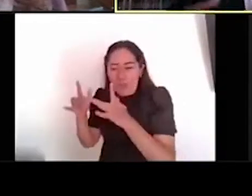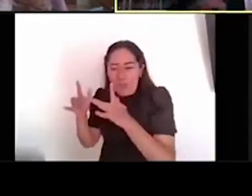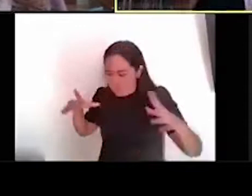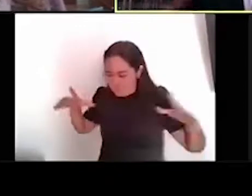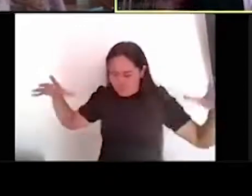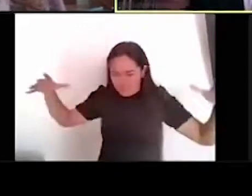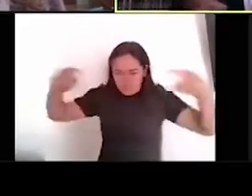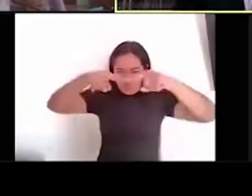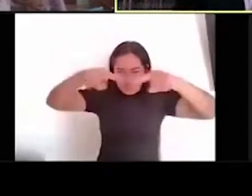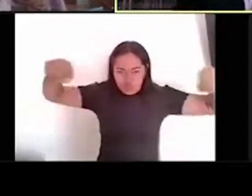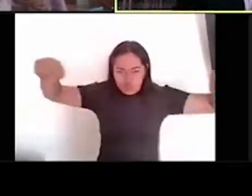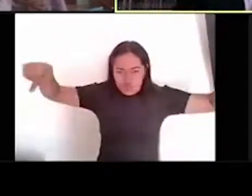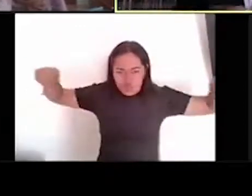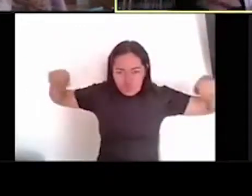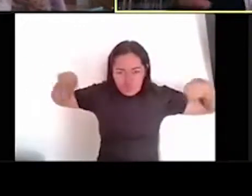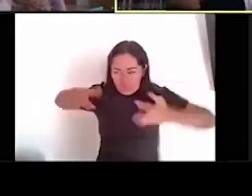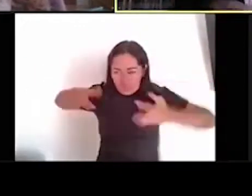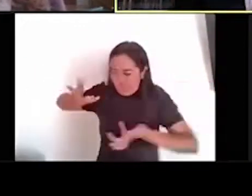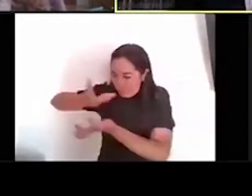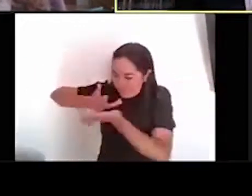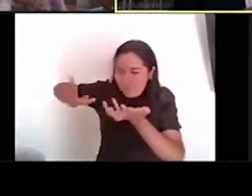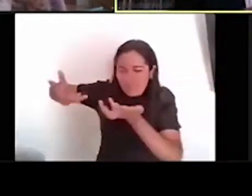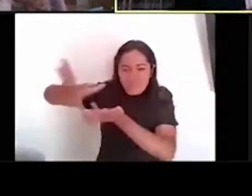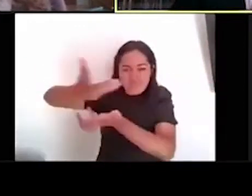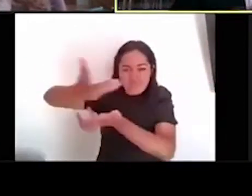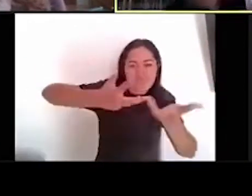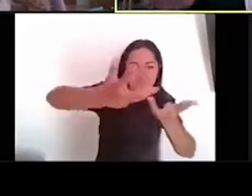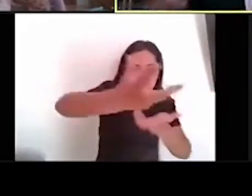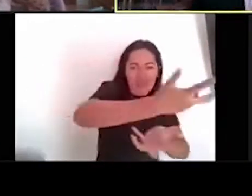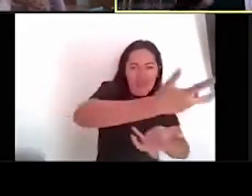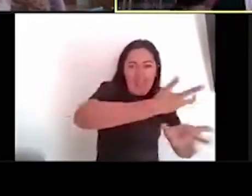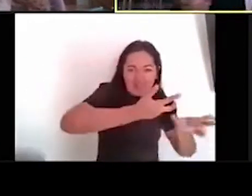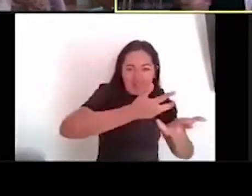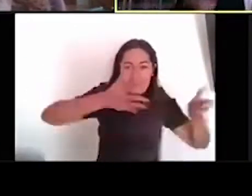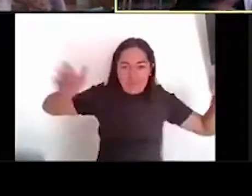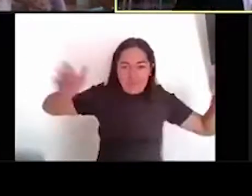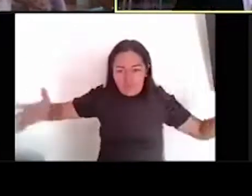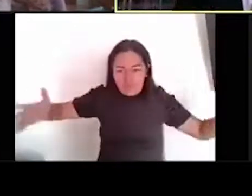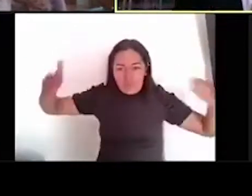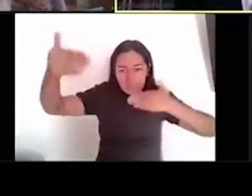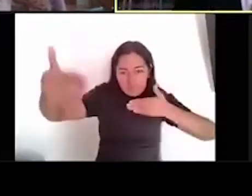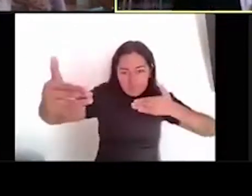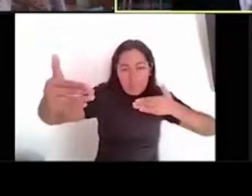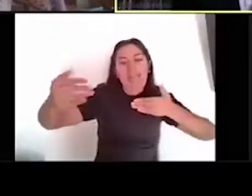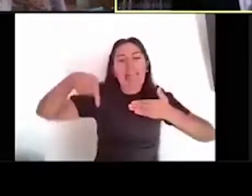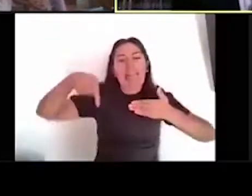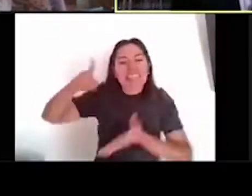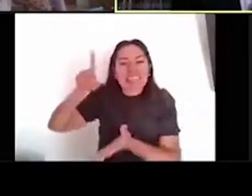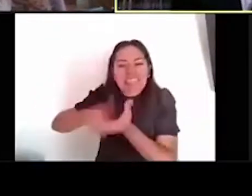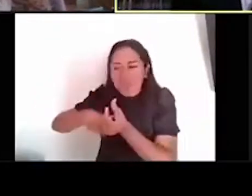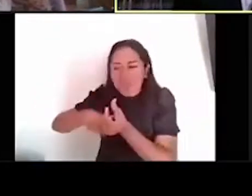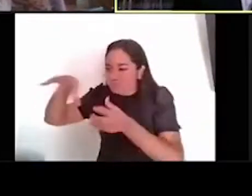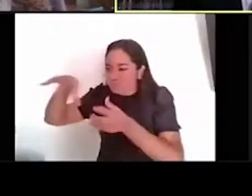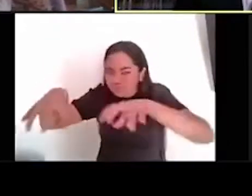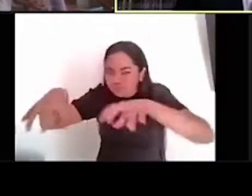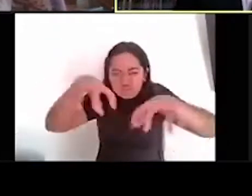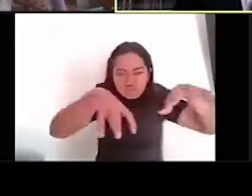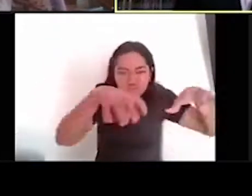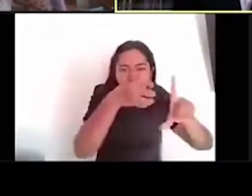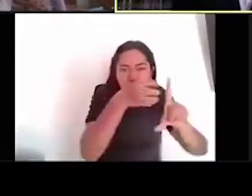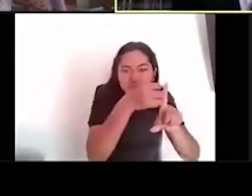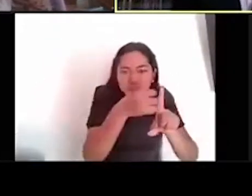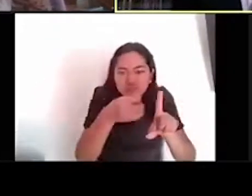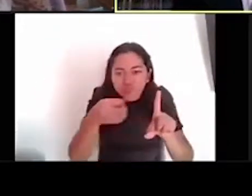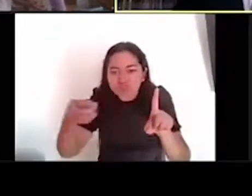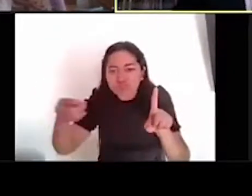interactúan, ¿no? Hay espacios o espacios rituales dentro del centro, del centro ceremonial. Así, más o menos,